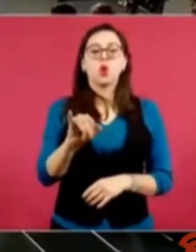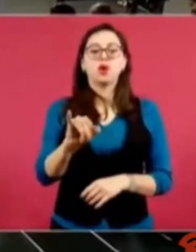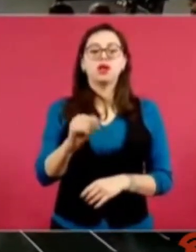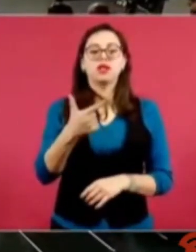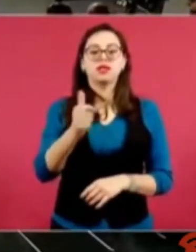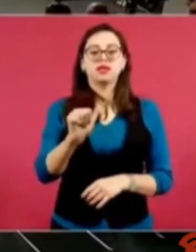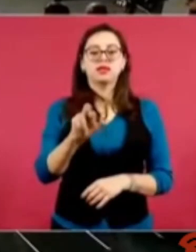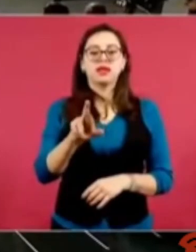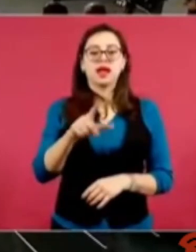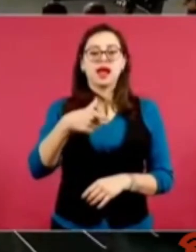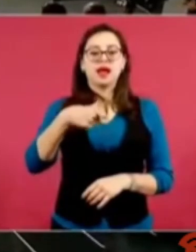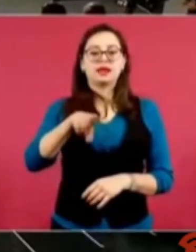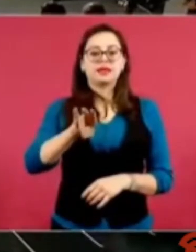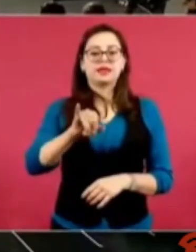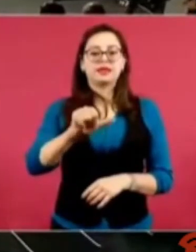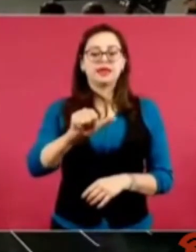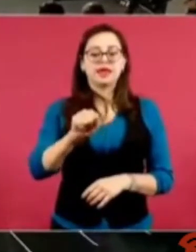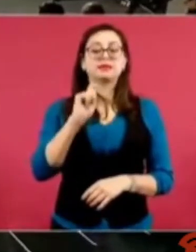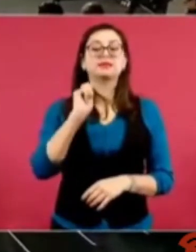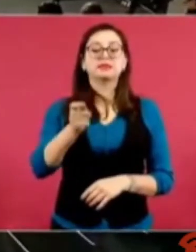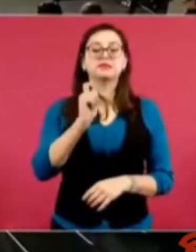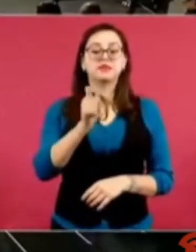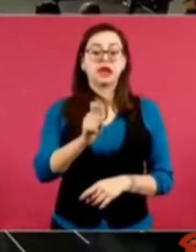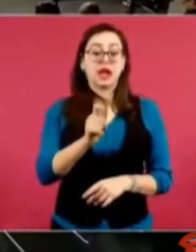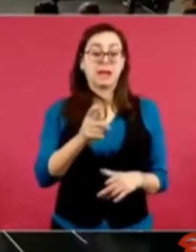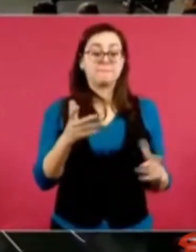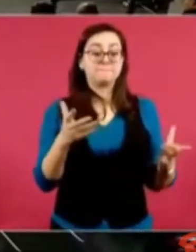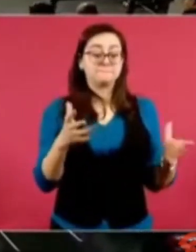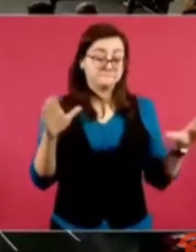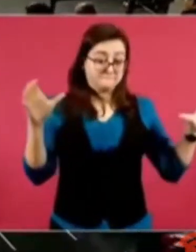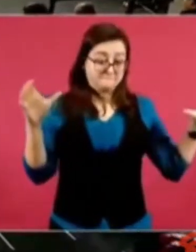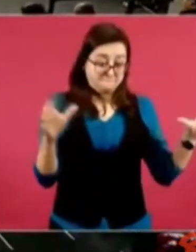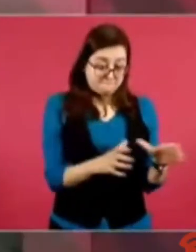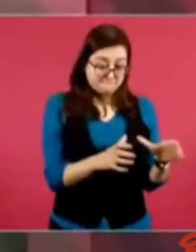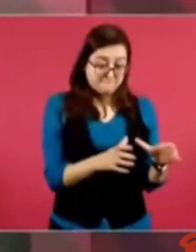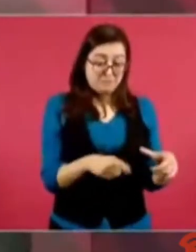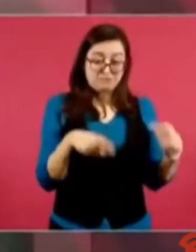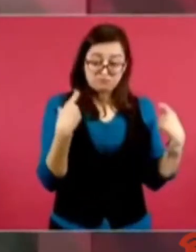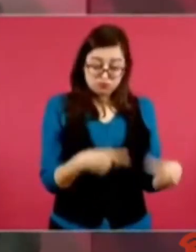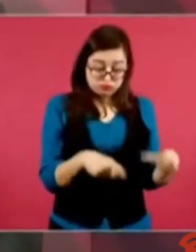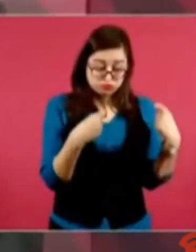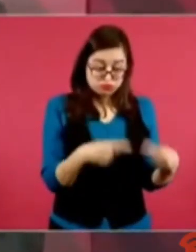que es el gobierno de la minoría, el gobierno de los ricos.